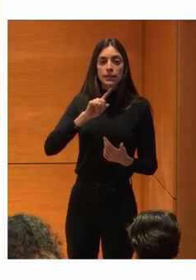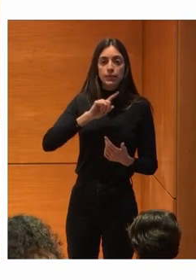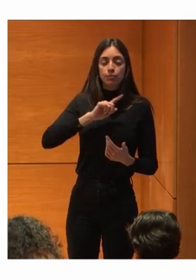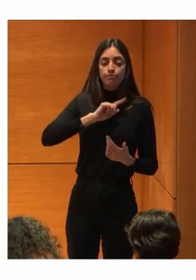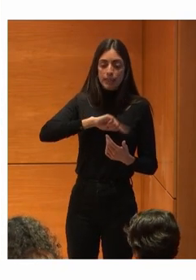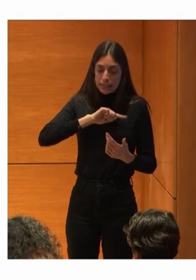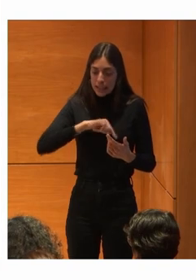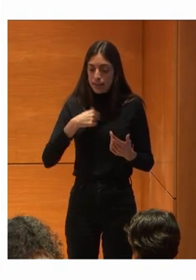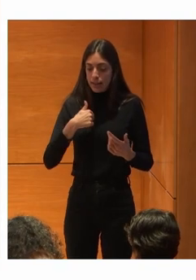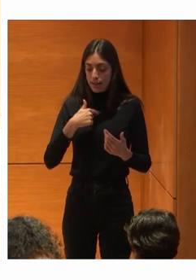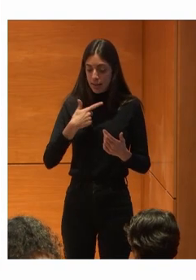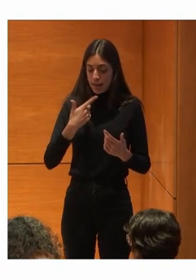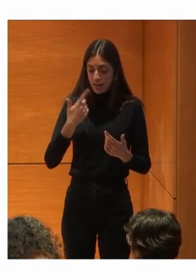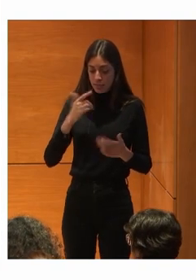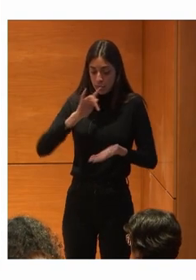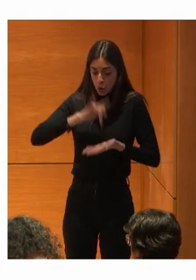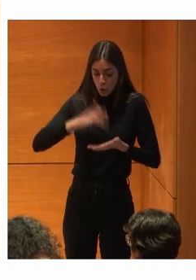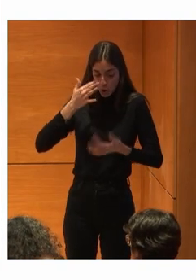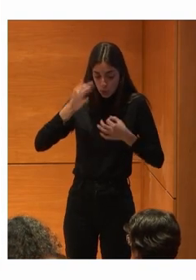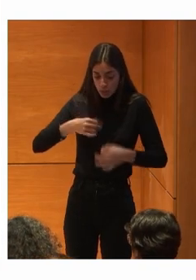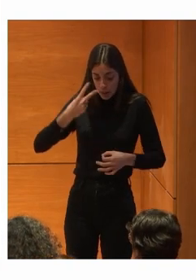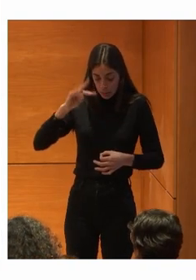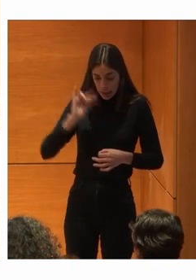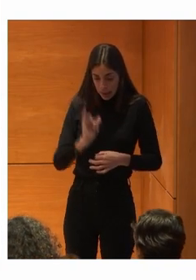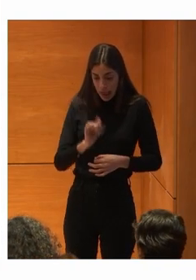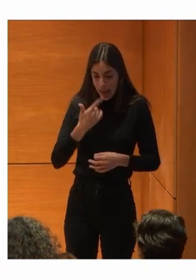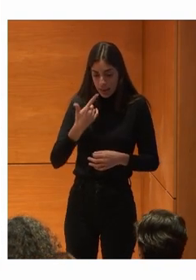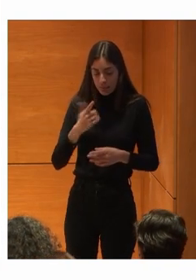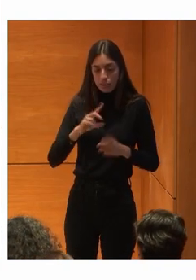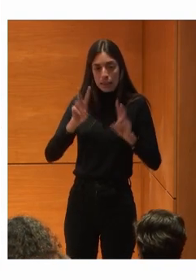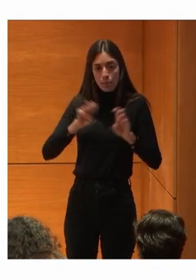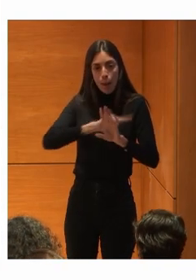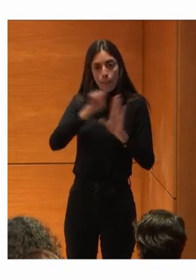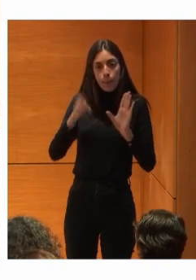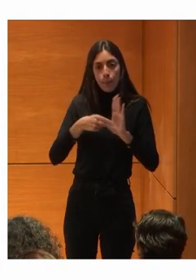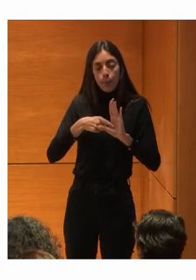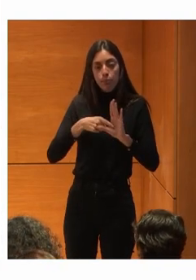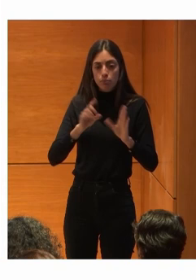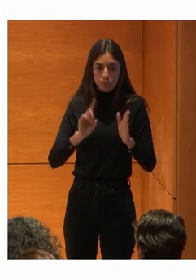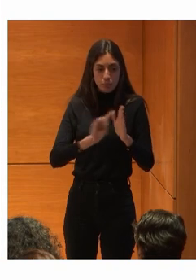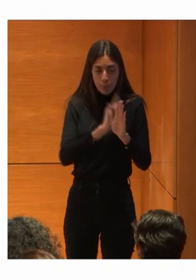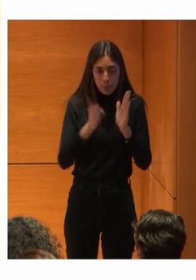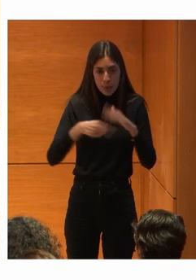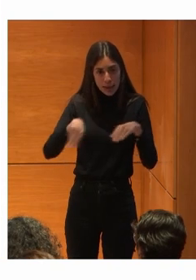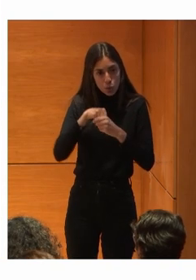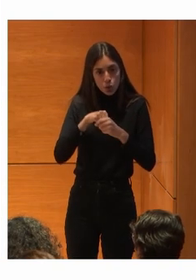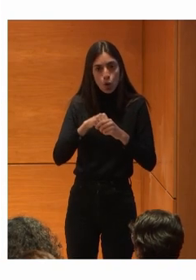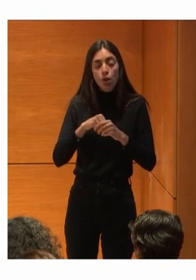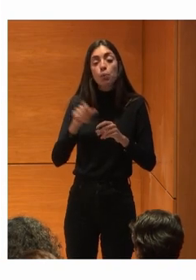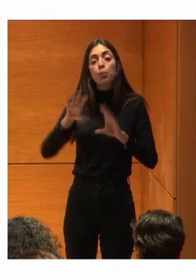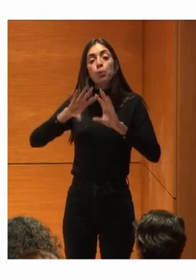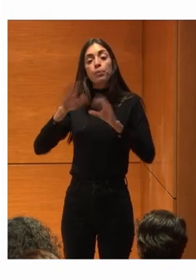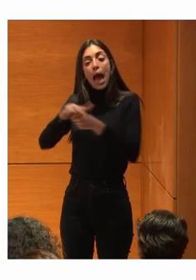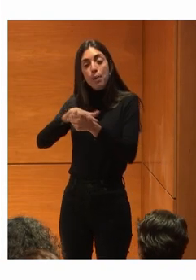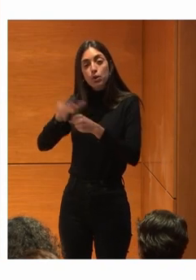Lo que es ¿No? El mundo De plena inclusión El mundo De las personas Con discapacidad Intelectual Y desarrollo Y él es